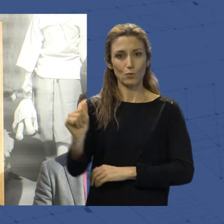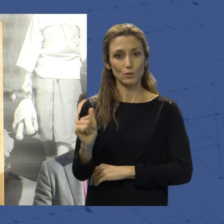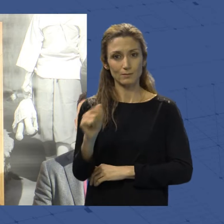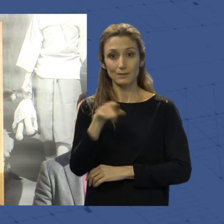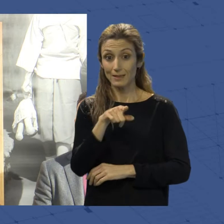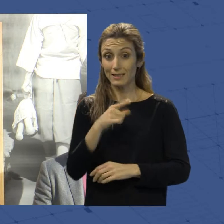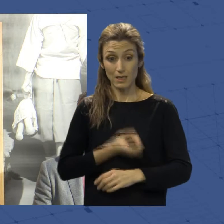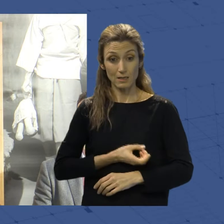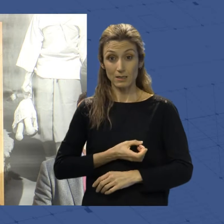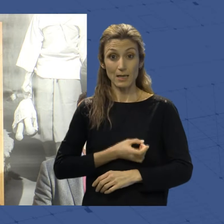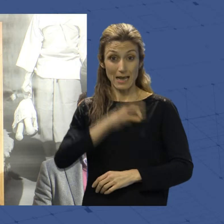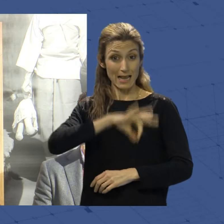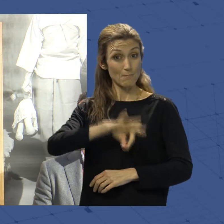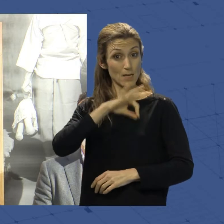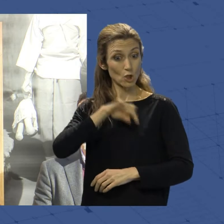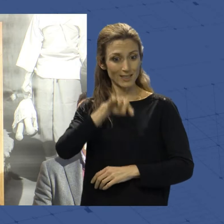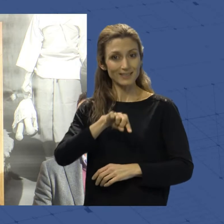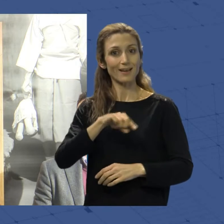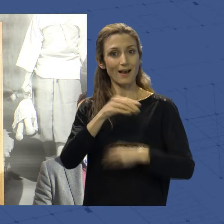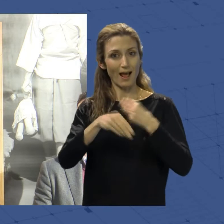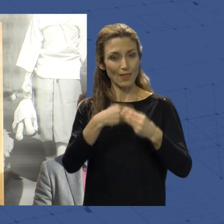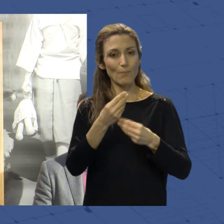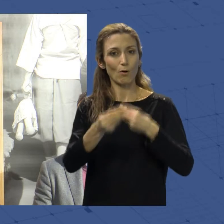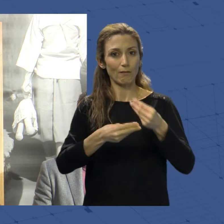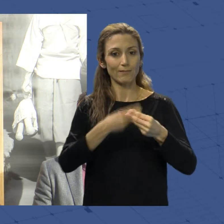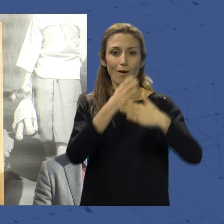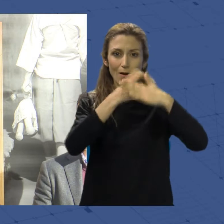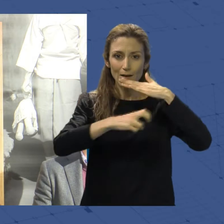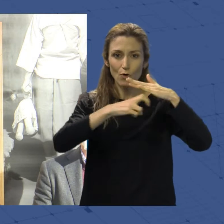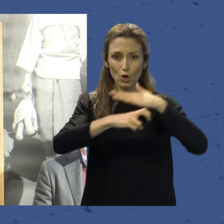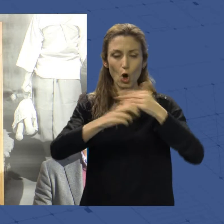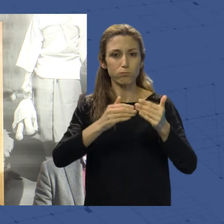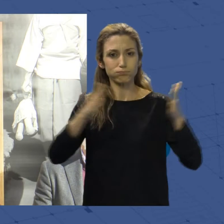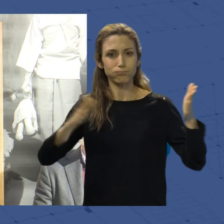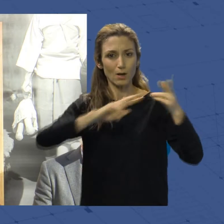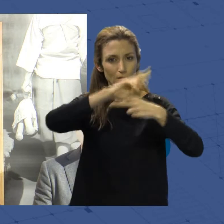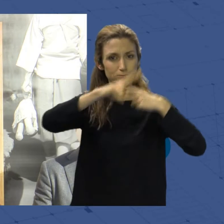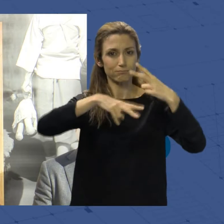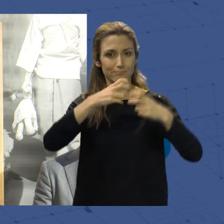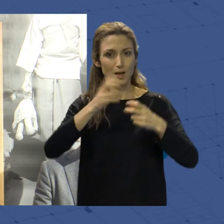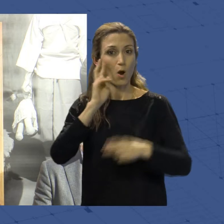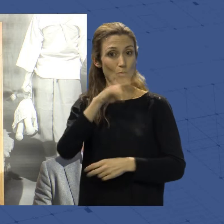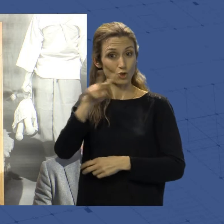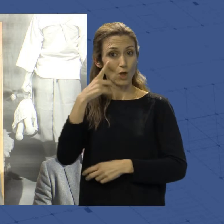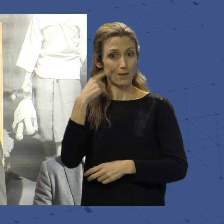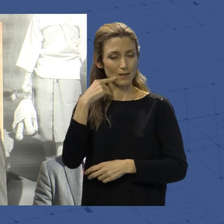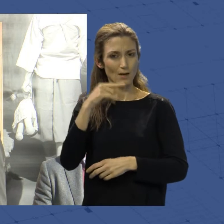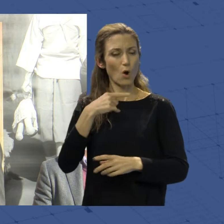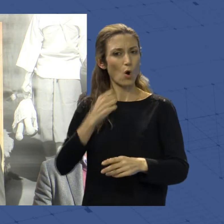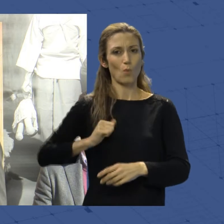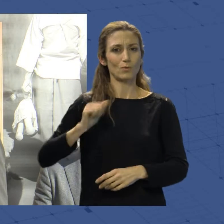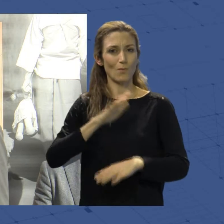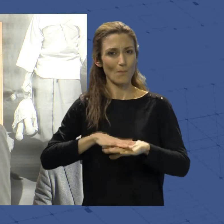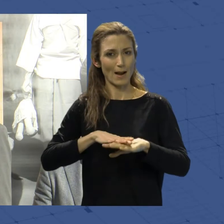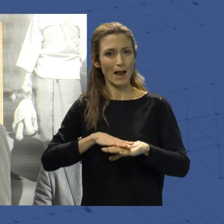con ese espíritu abren los refugios de la Guerra Civil, musealizados en la ciudad de Almería, abren cada mañana. Una oportunidad para reivindicar valores